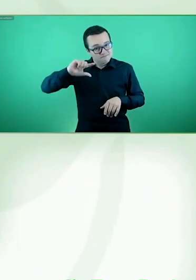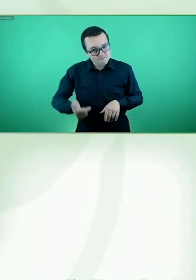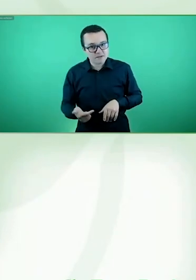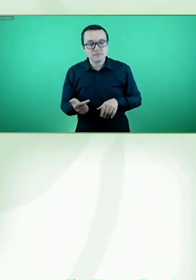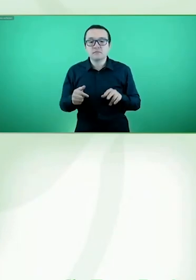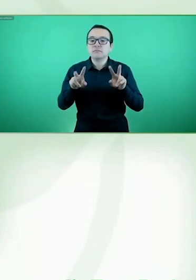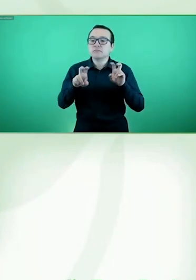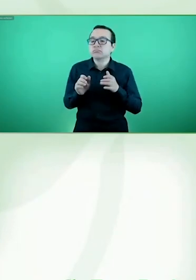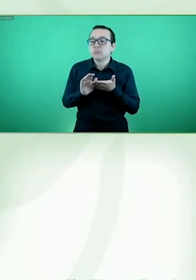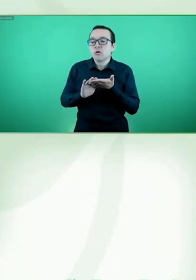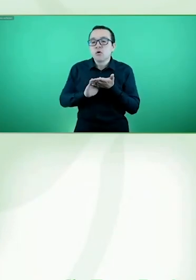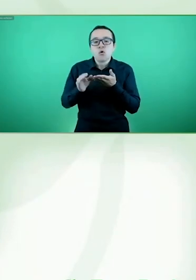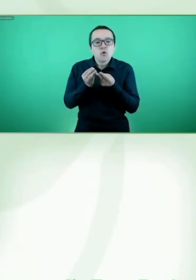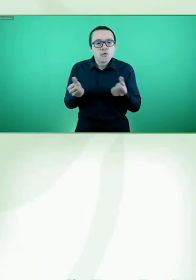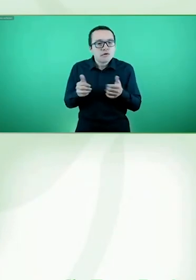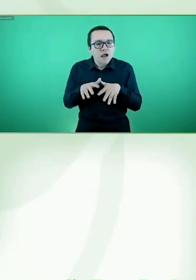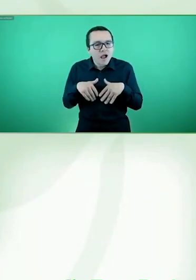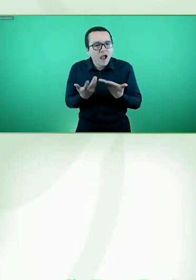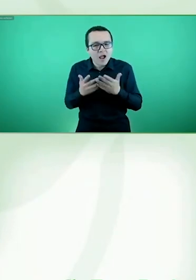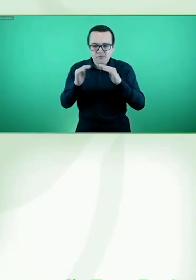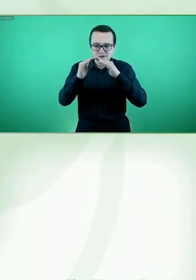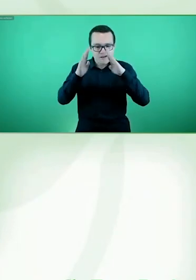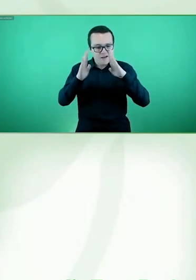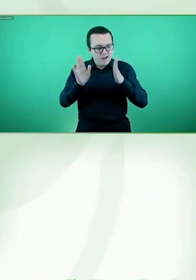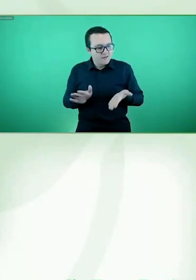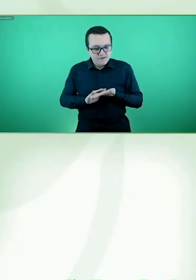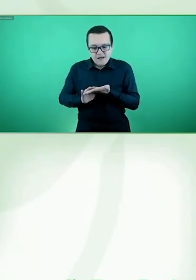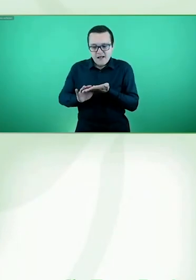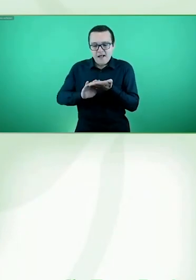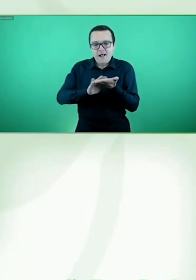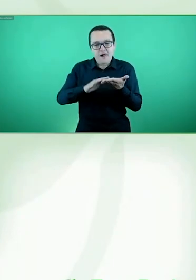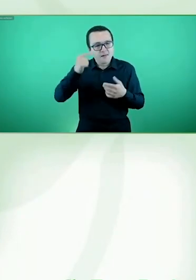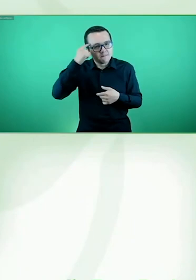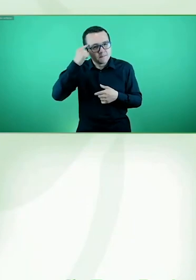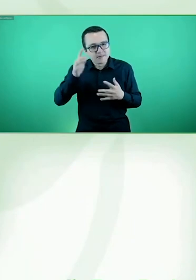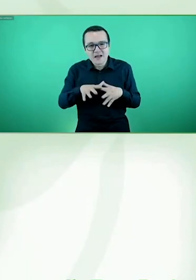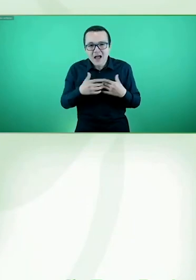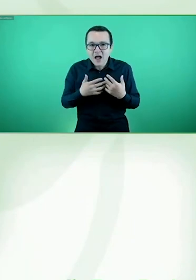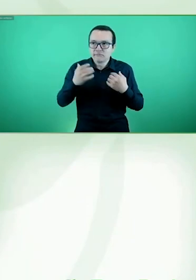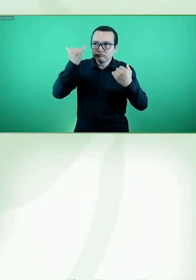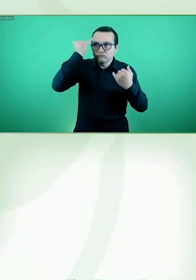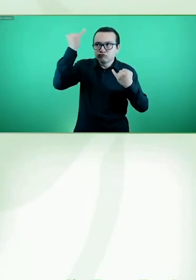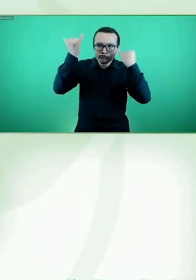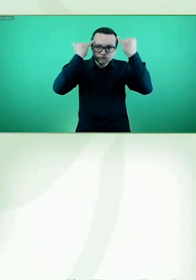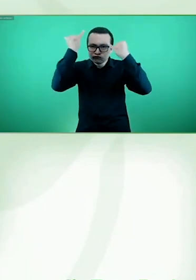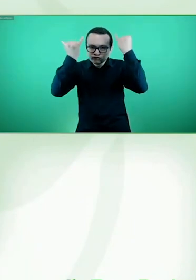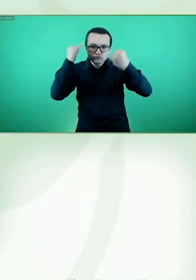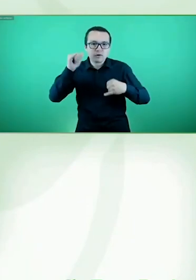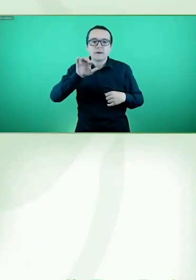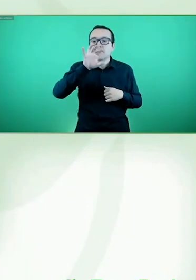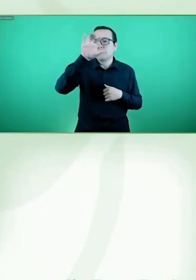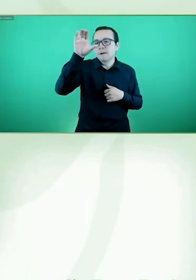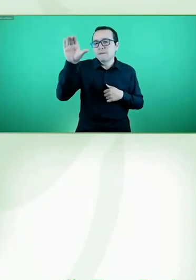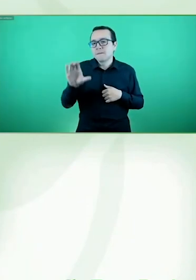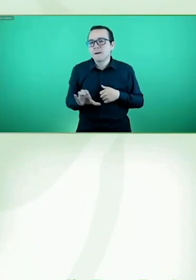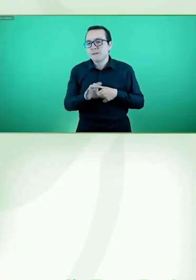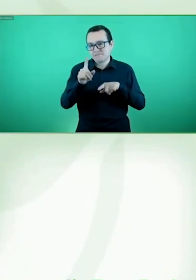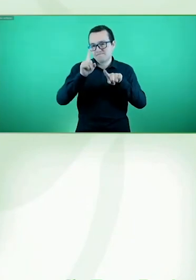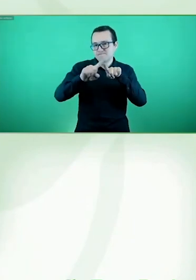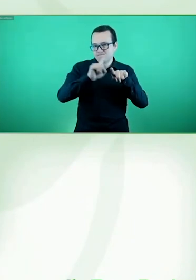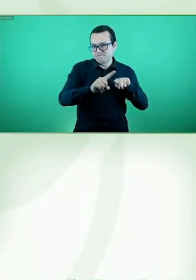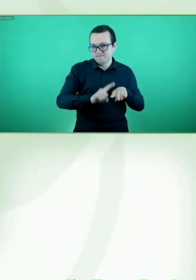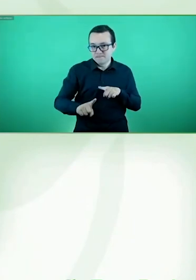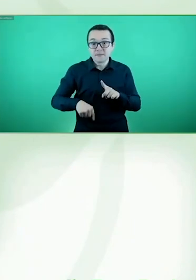vivienda y cómo se están pensando ese tipo de iniciativas en diferentes países. Y, por supuesto, conoceremos también mañana